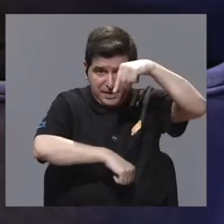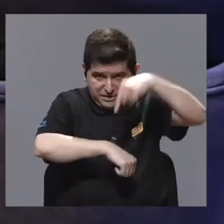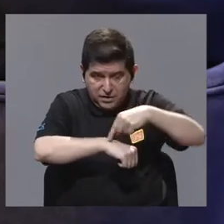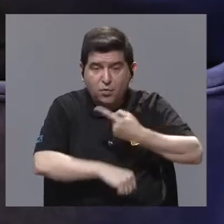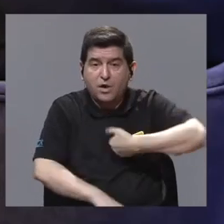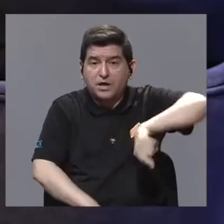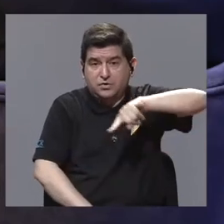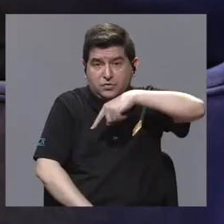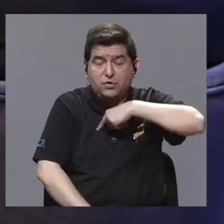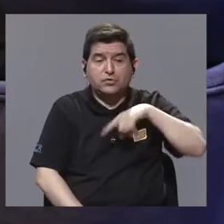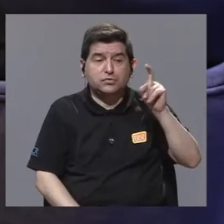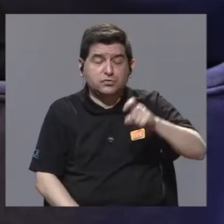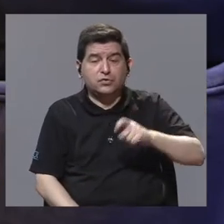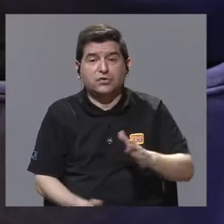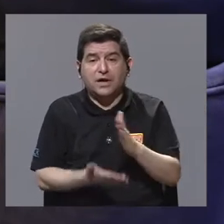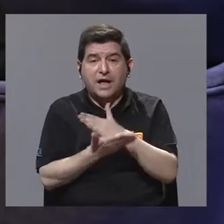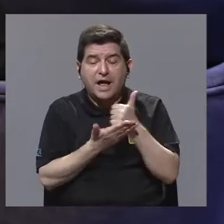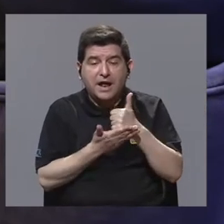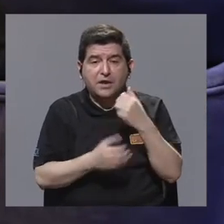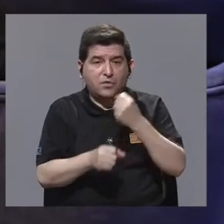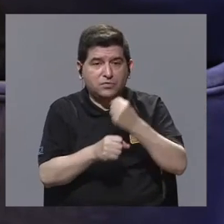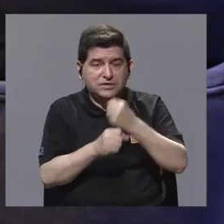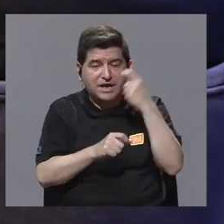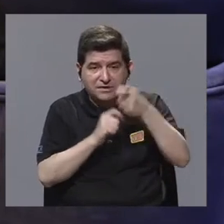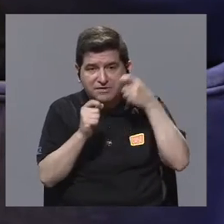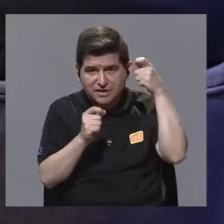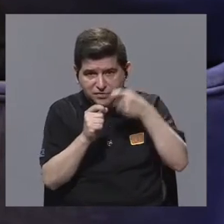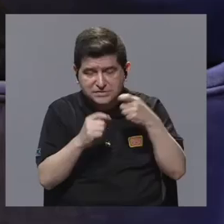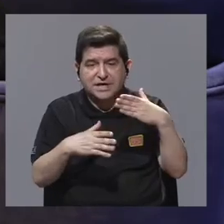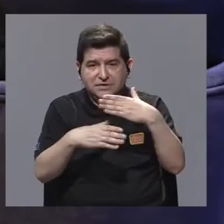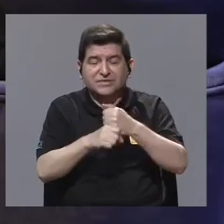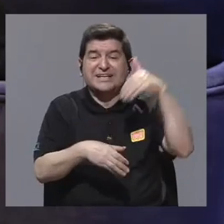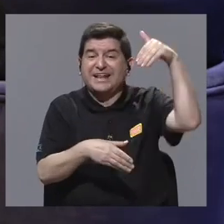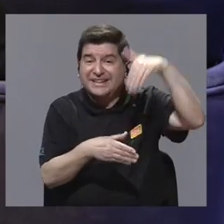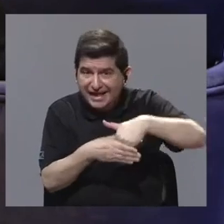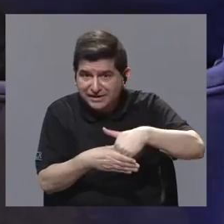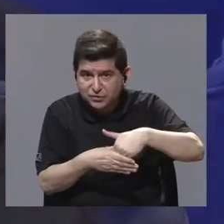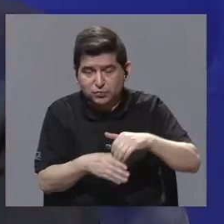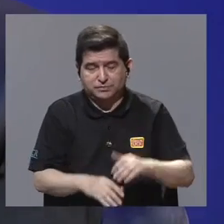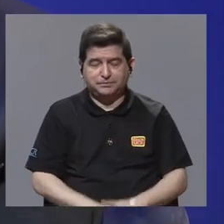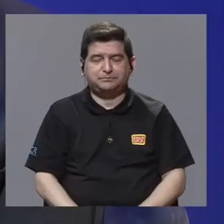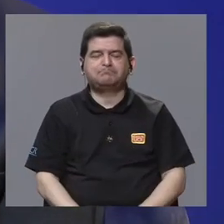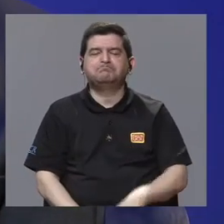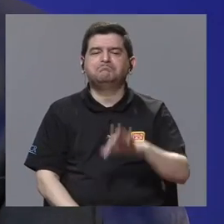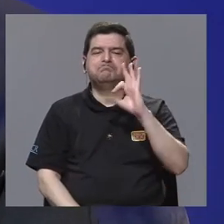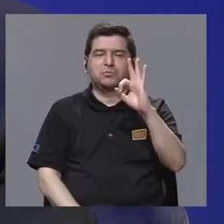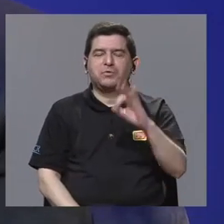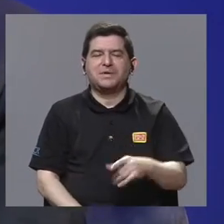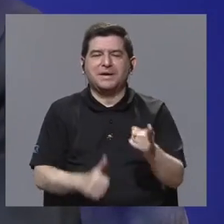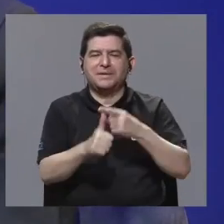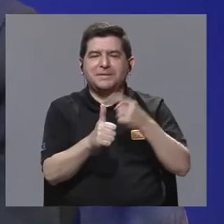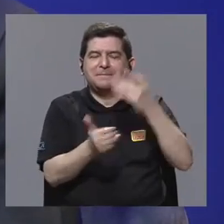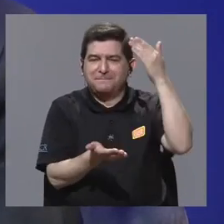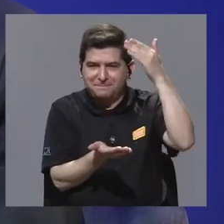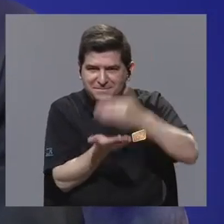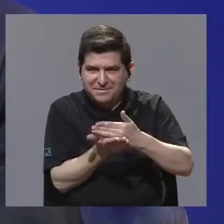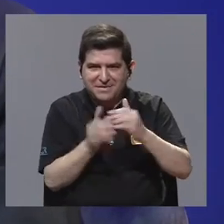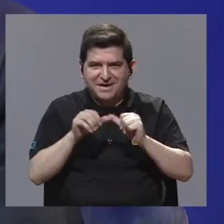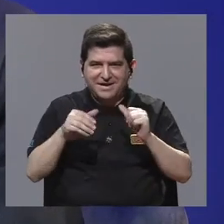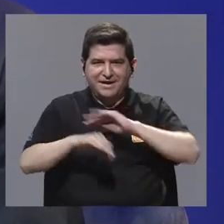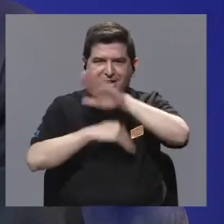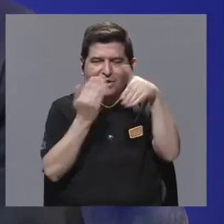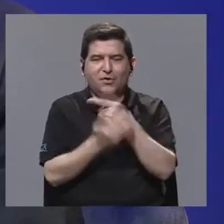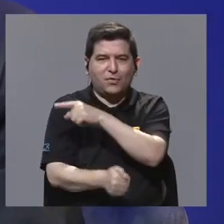nosotros llegamos a necesitar hacer alguna operación específica dentro del ciclotrón. Muy bien. Hacemos una primera pausa. Ya